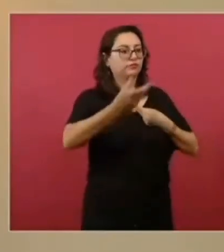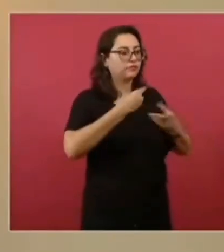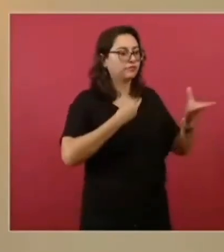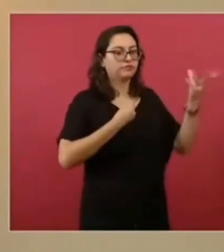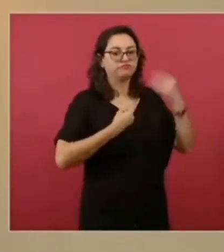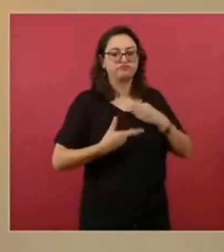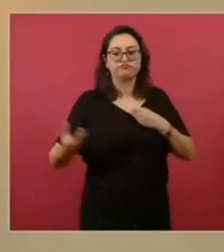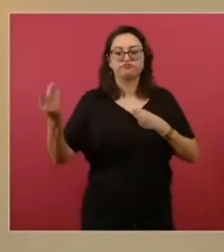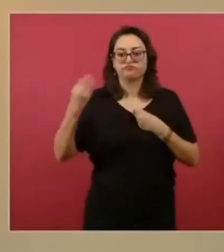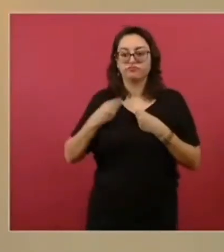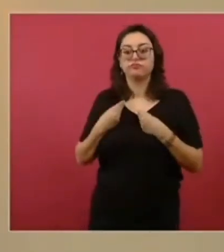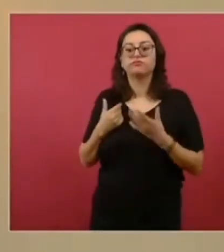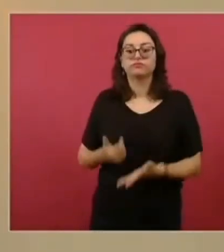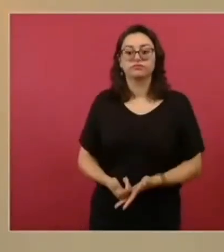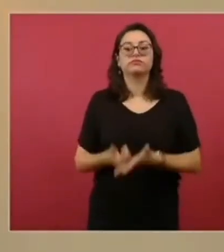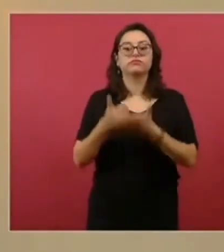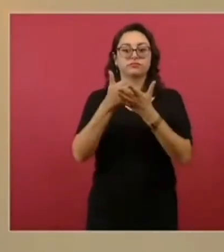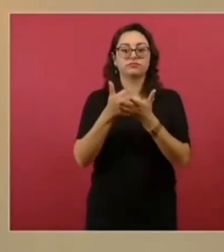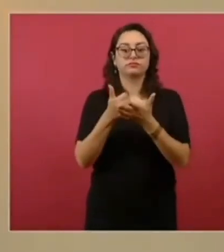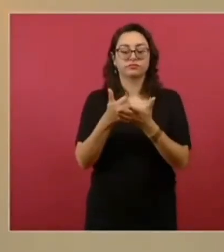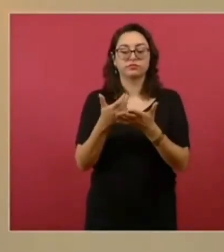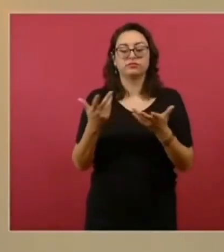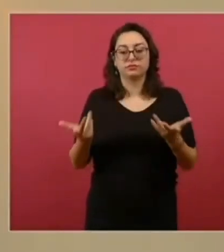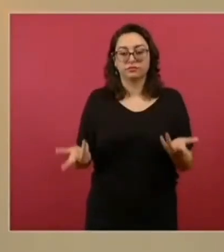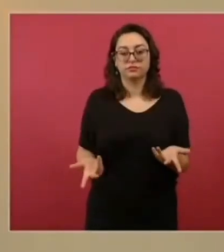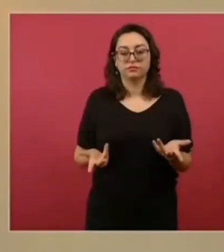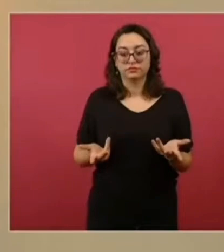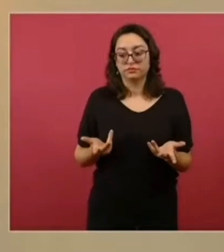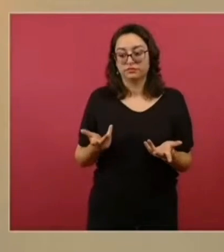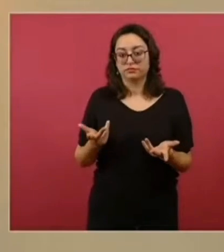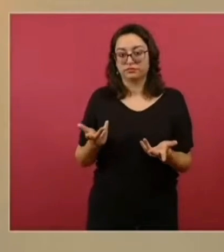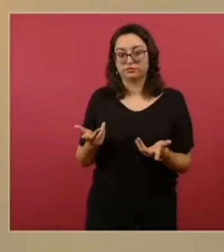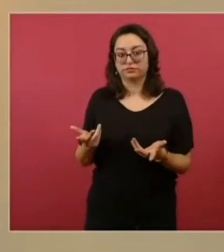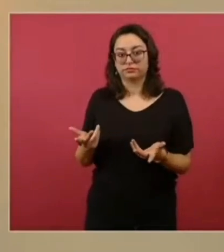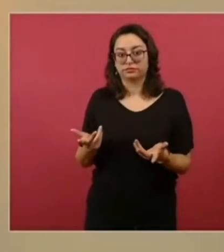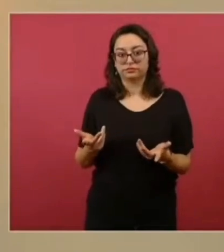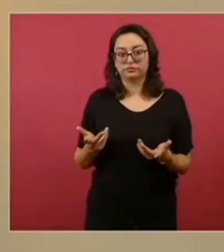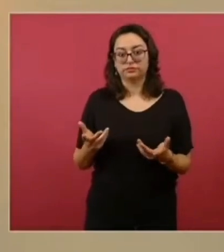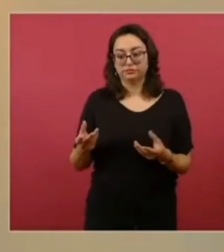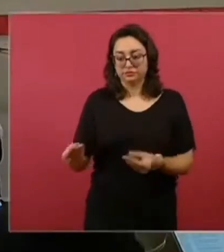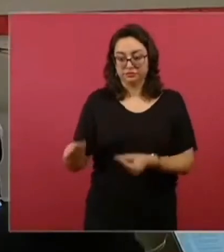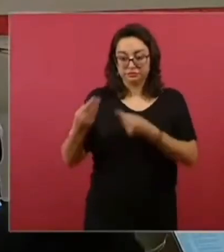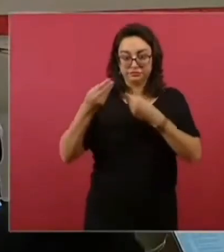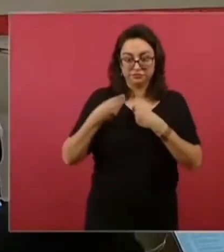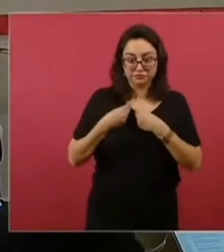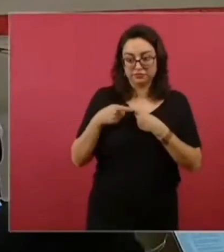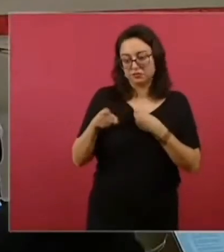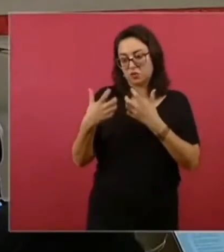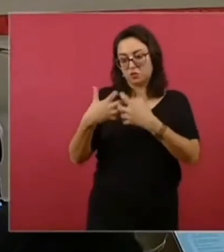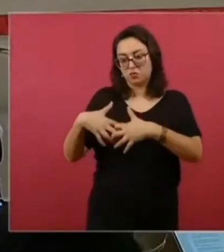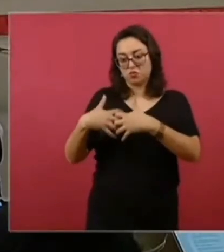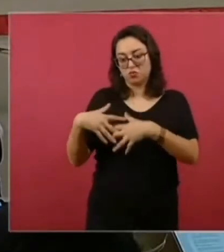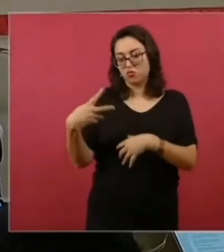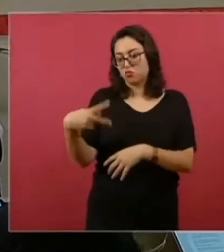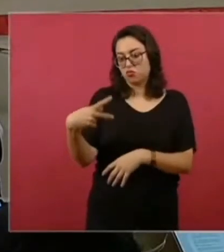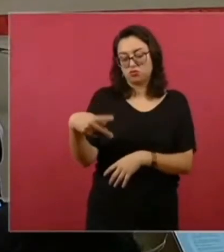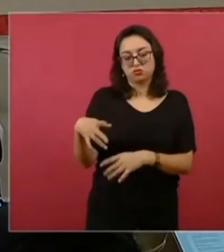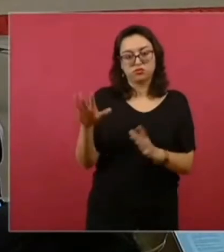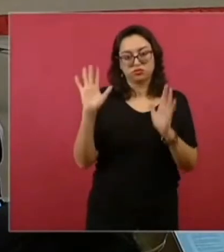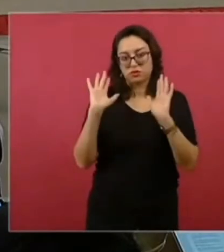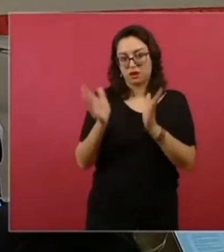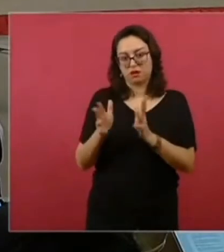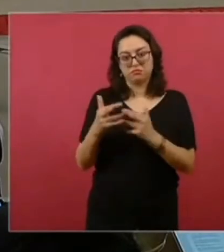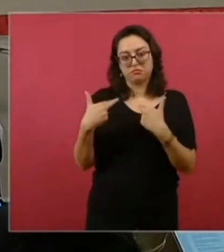esta donación de escáneres. Estos escáneres, una vez que encontraron la información referente a México y no la hicieron llegar, se quedan ahí para resguardo de sus propios